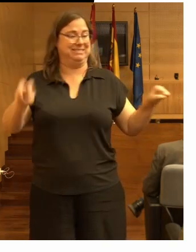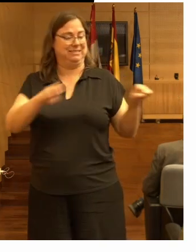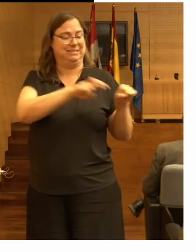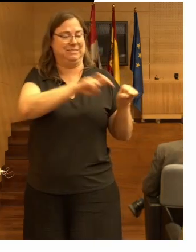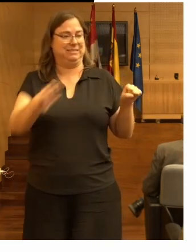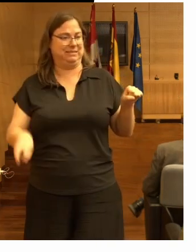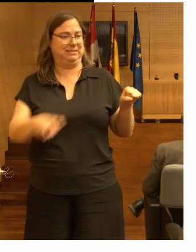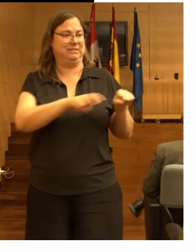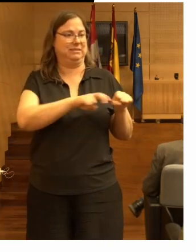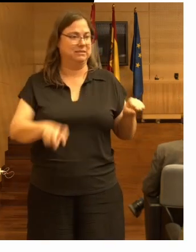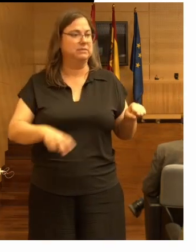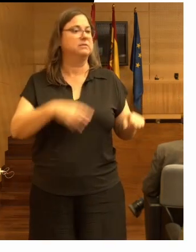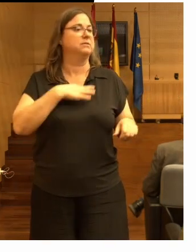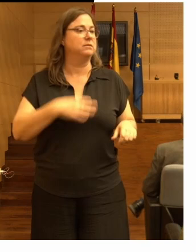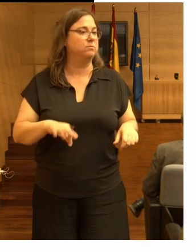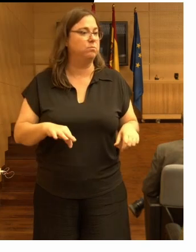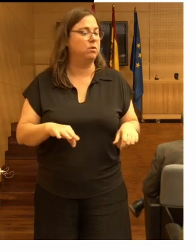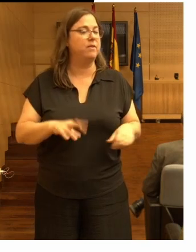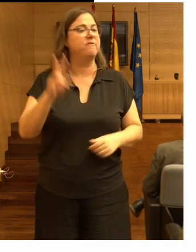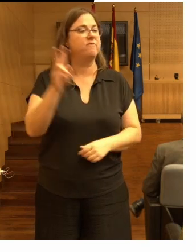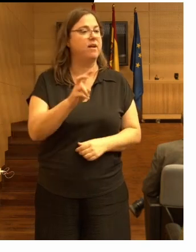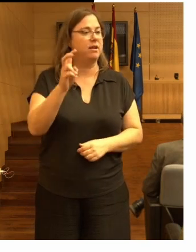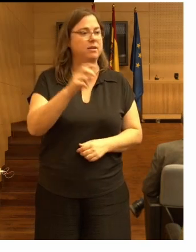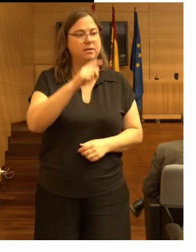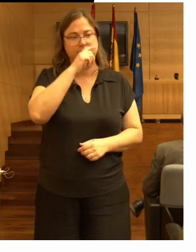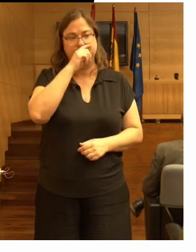pues pueden sernos útiles